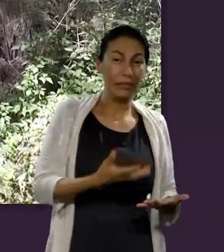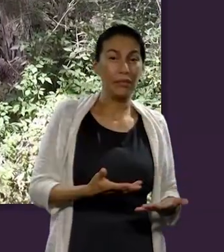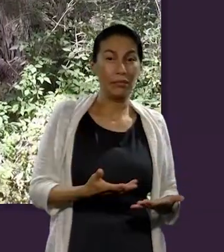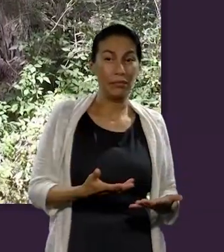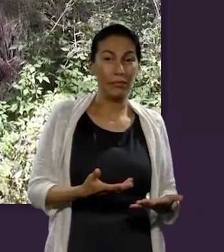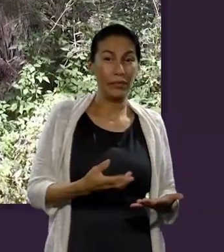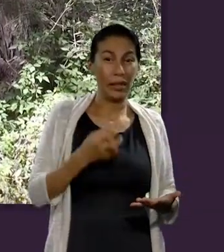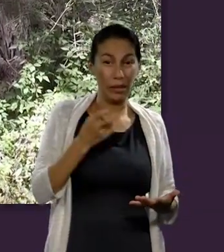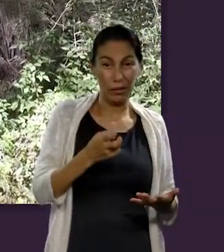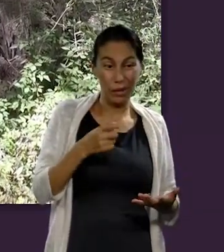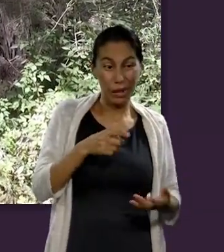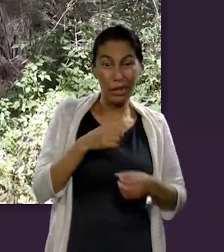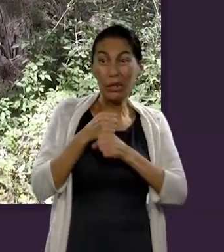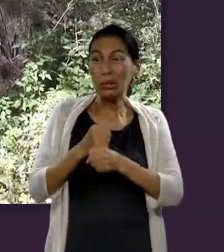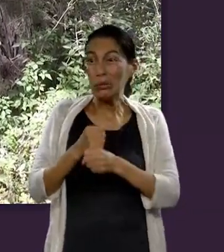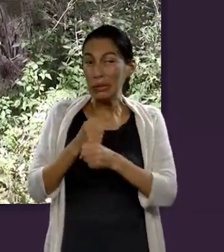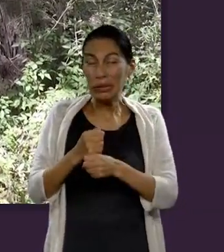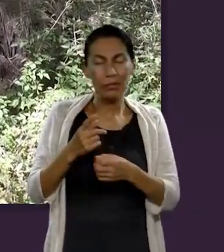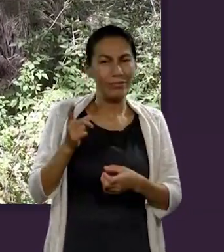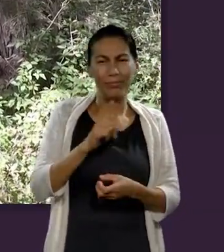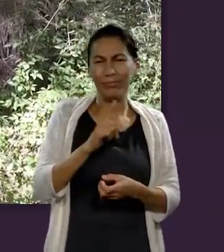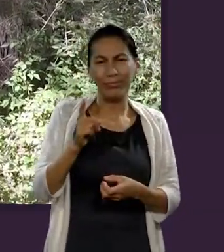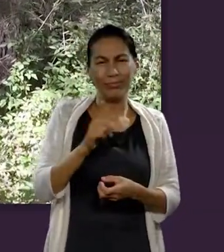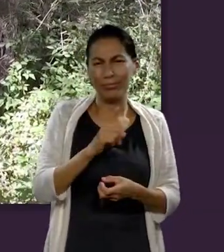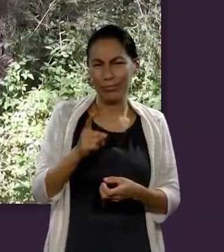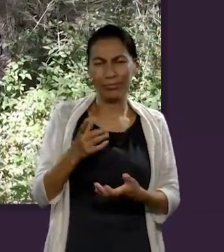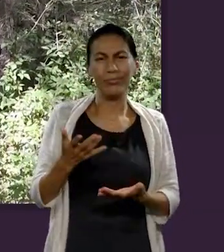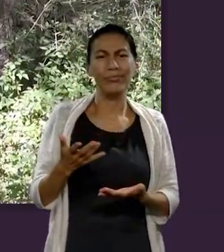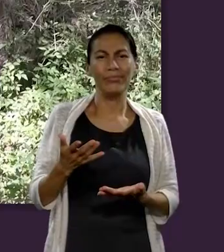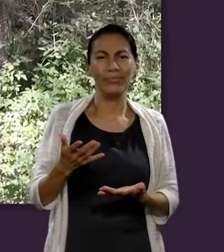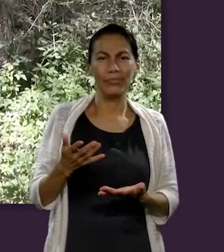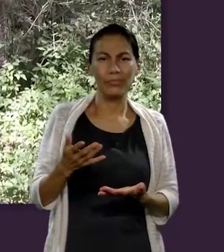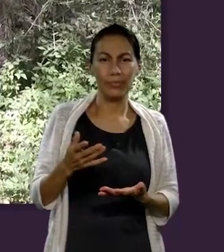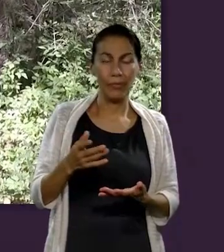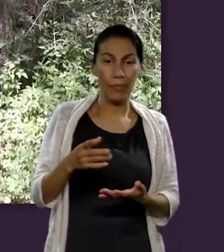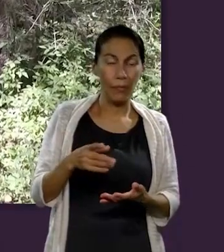a fin de cuentas no está en este momento sufriendo en algún lugar de tormento.